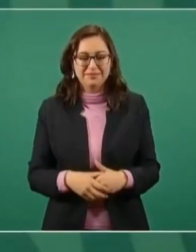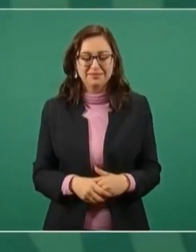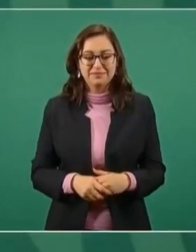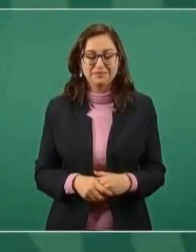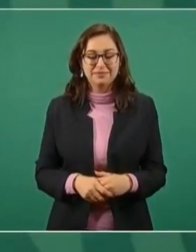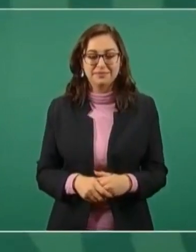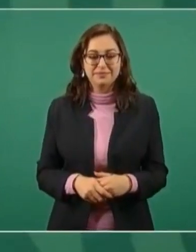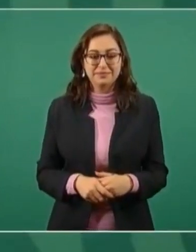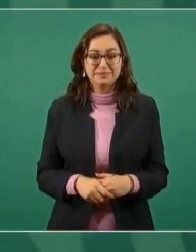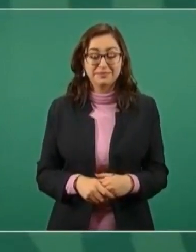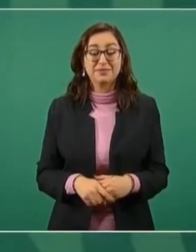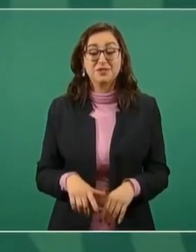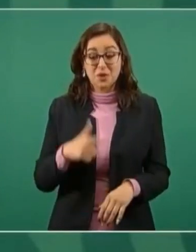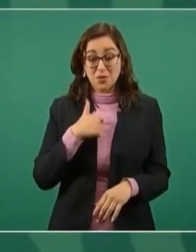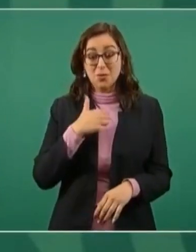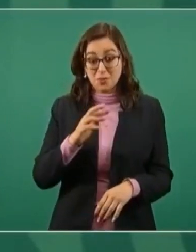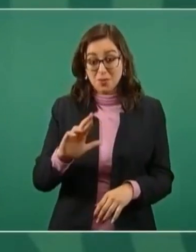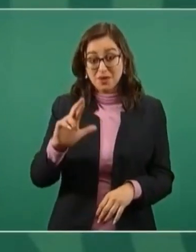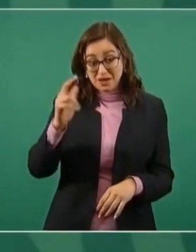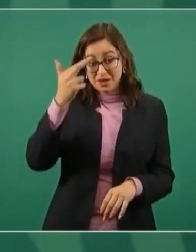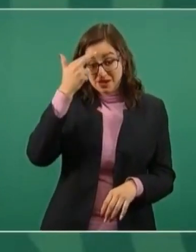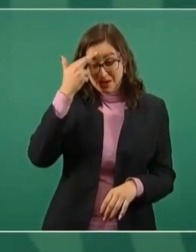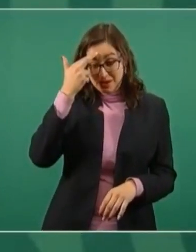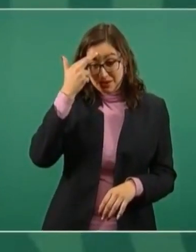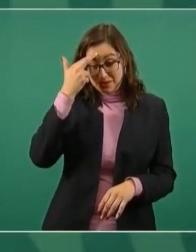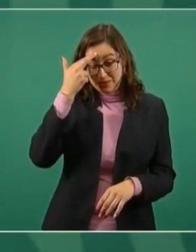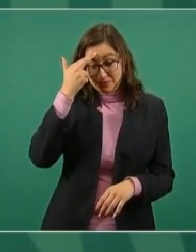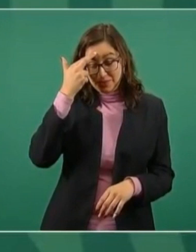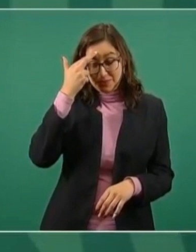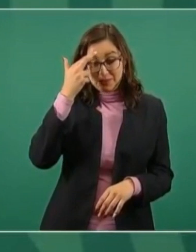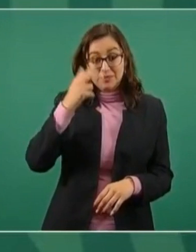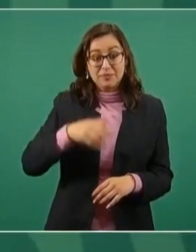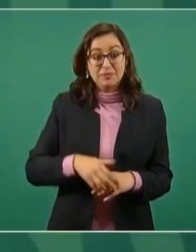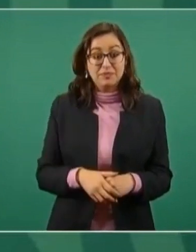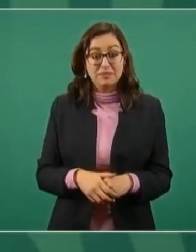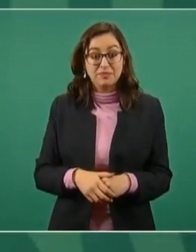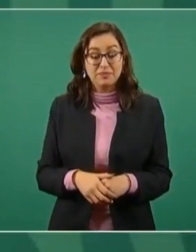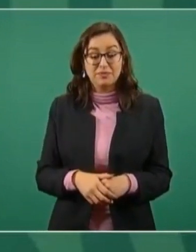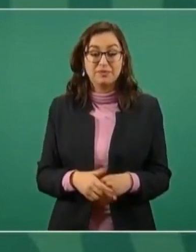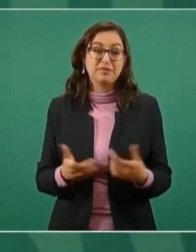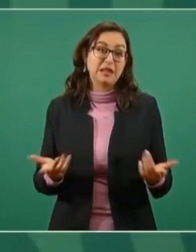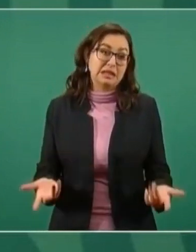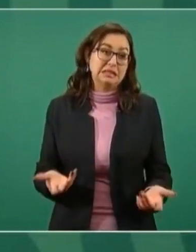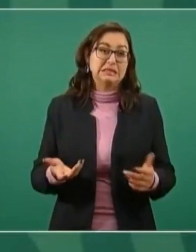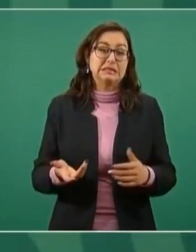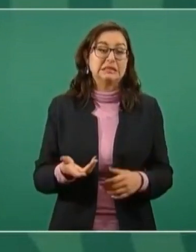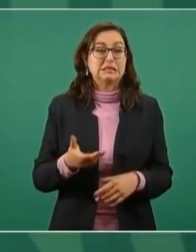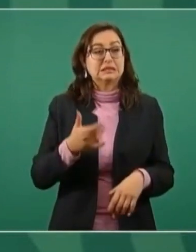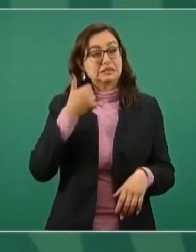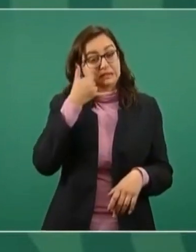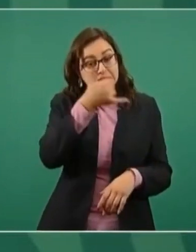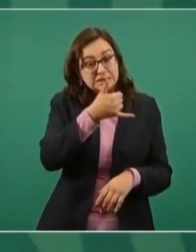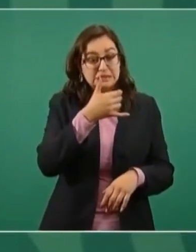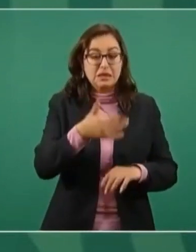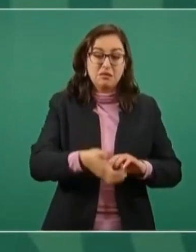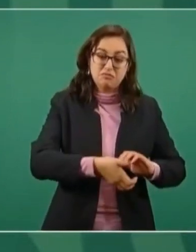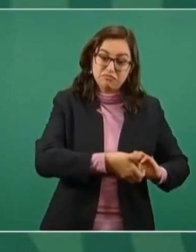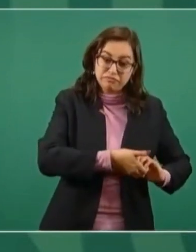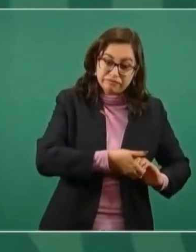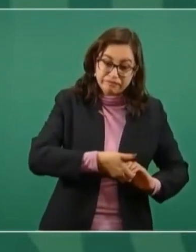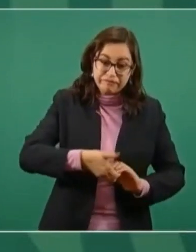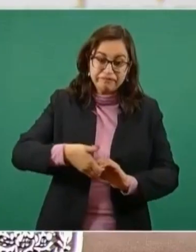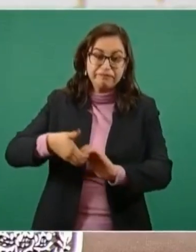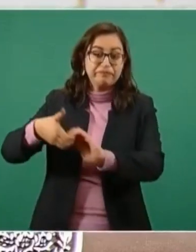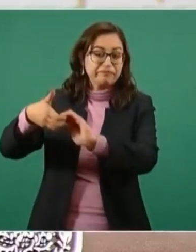Y me acuerdo que tuvimos que usar una grúa y seguimos la gira,